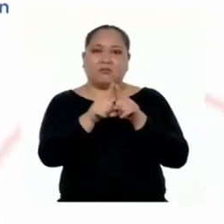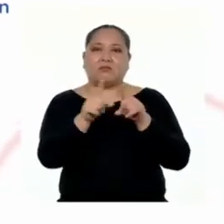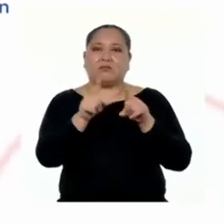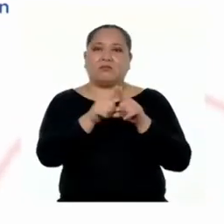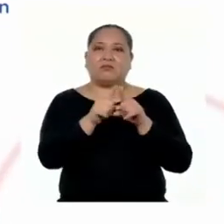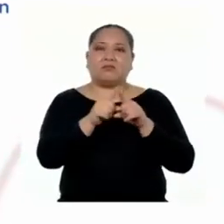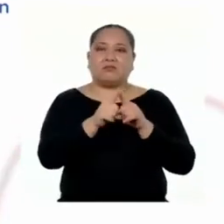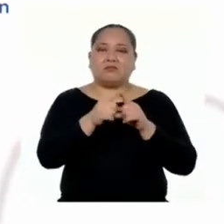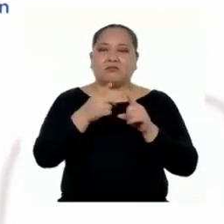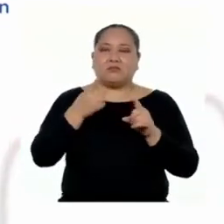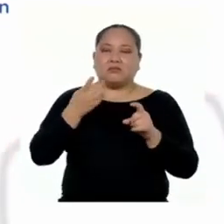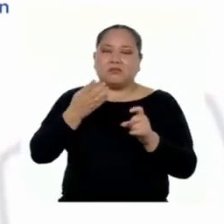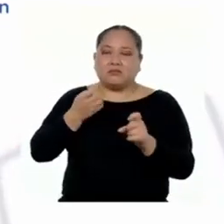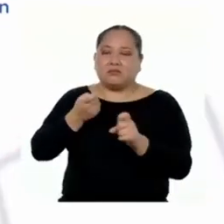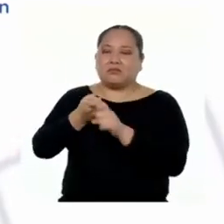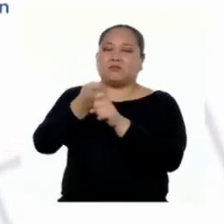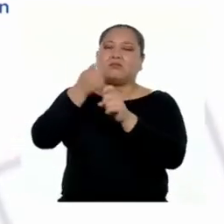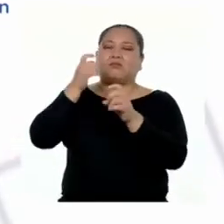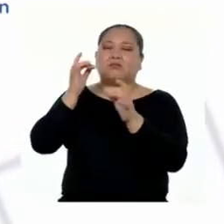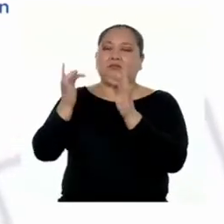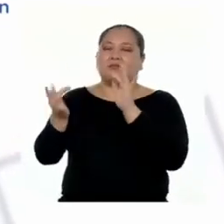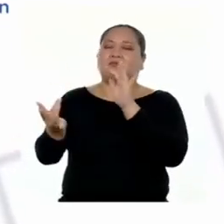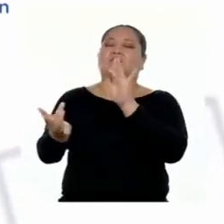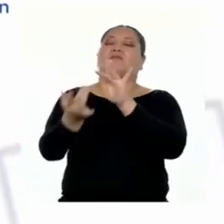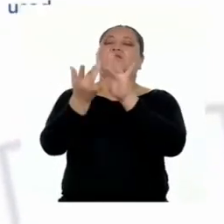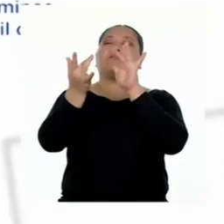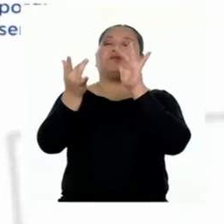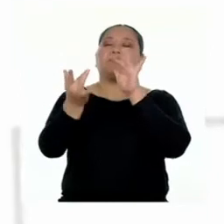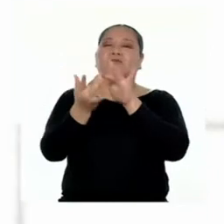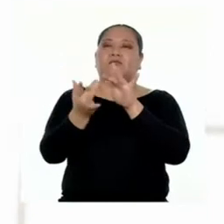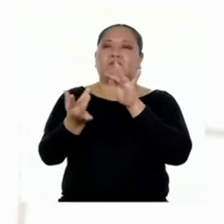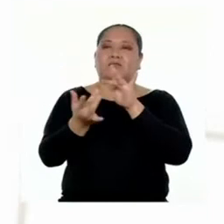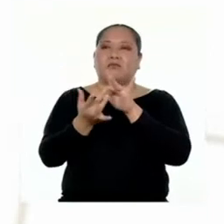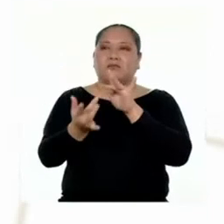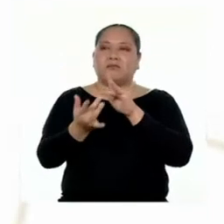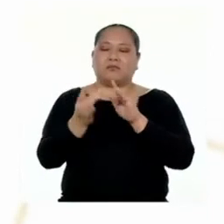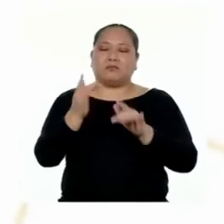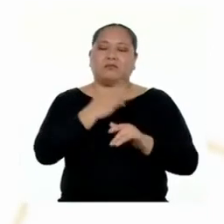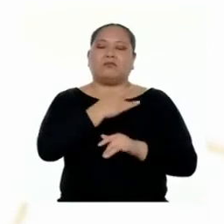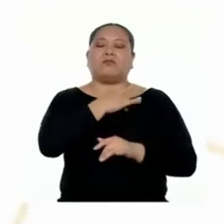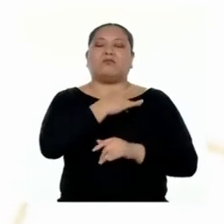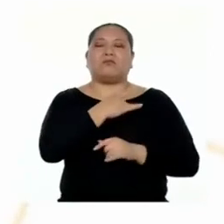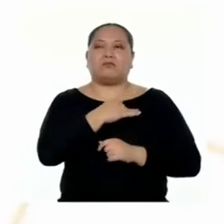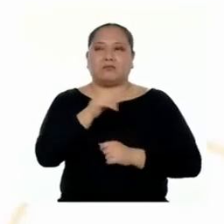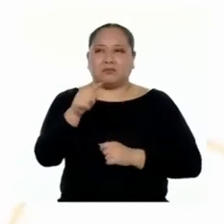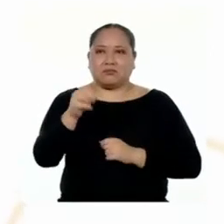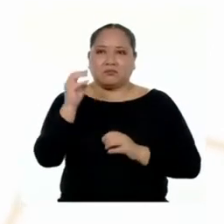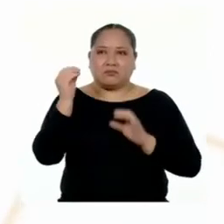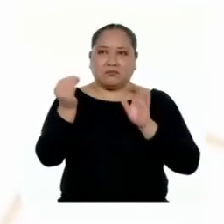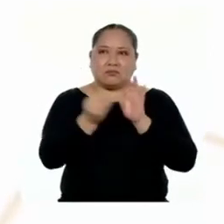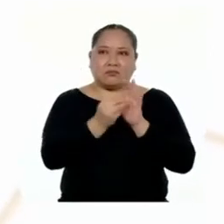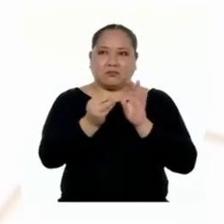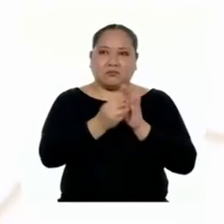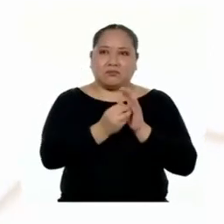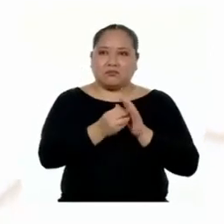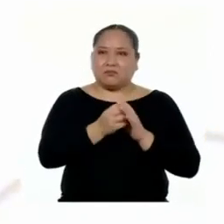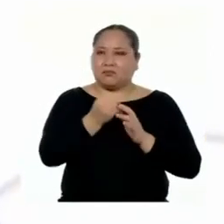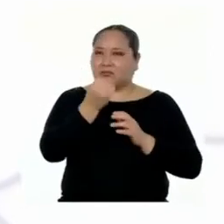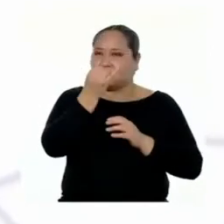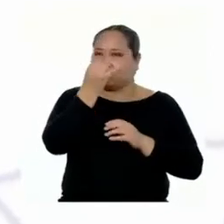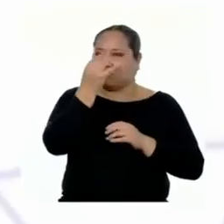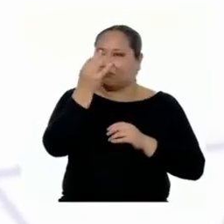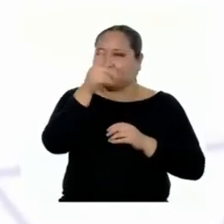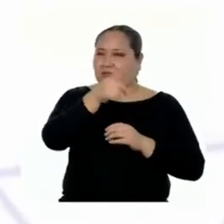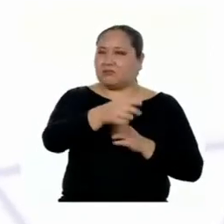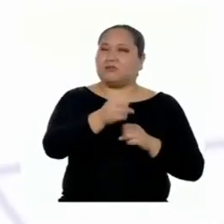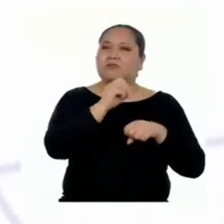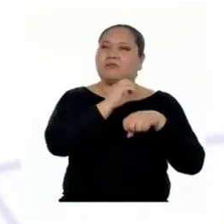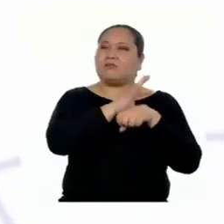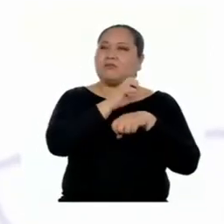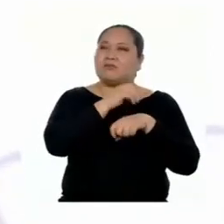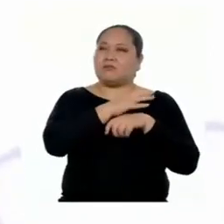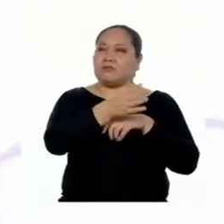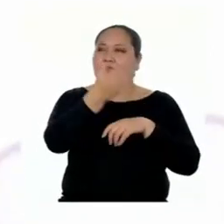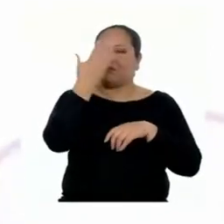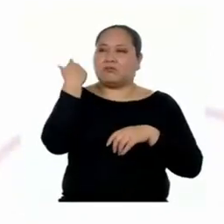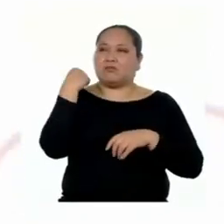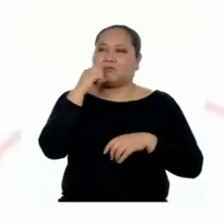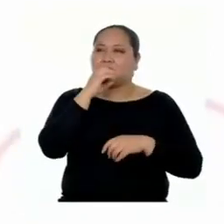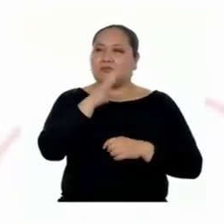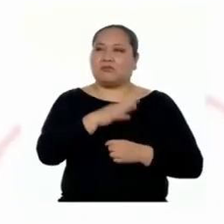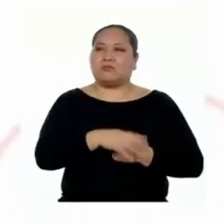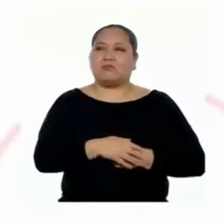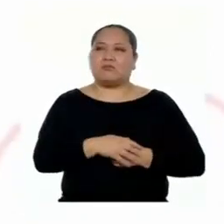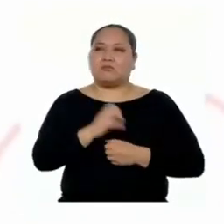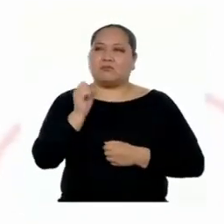además logren el impacto deseado. Y dime, ¿has incluido la cantidad de recomendaciones que consideraste al inicio?